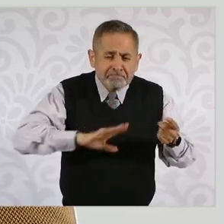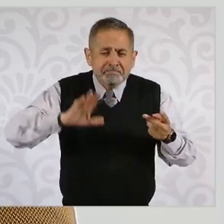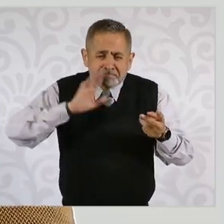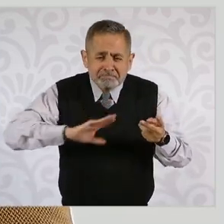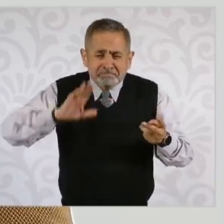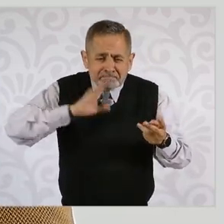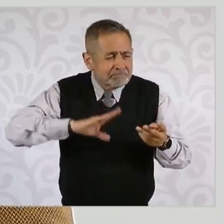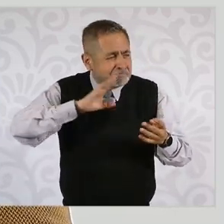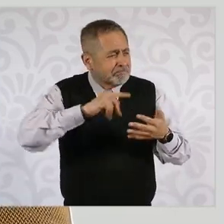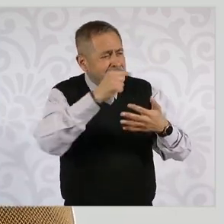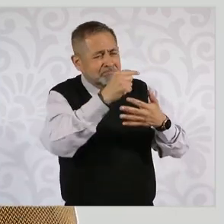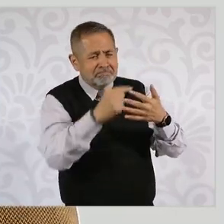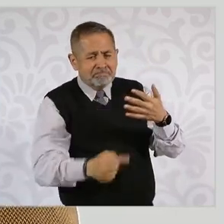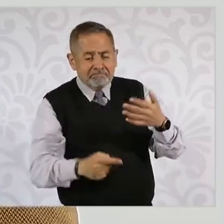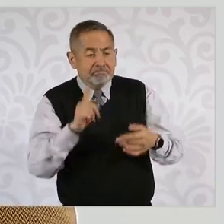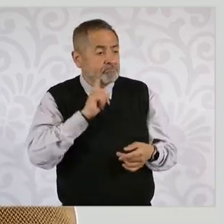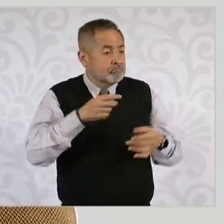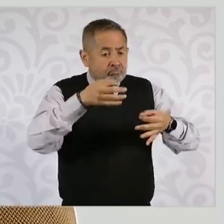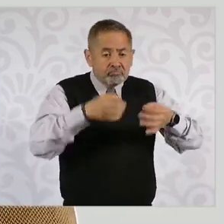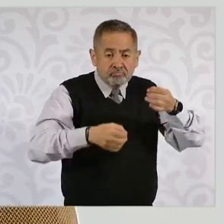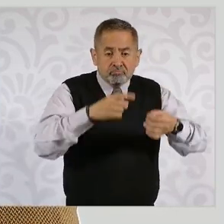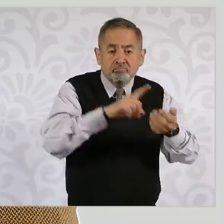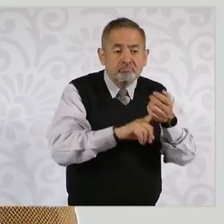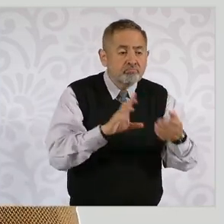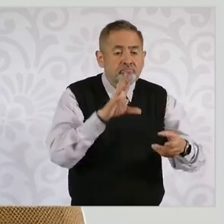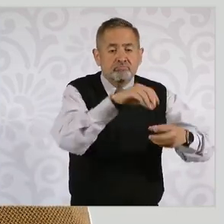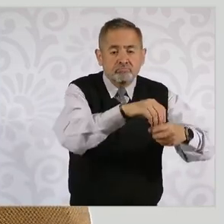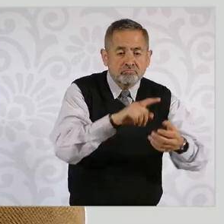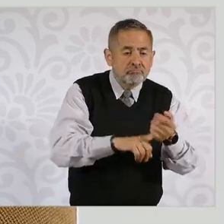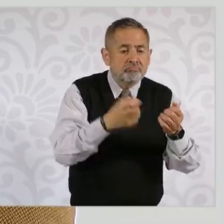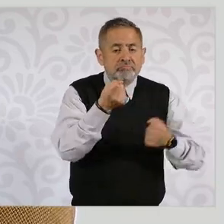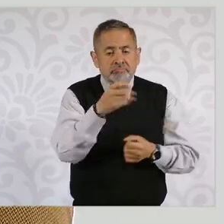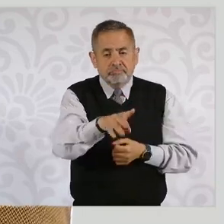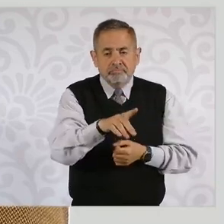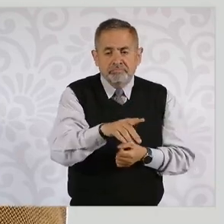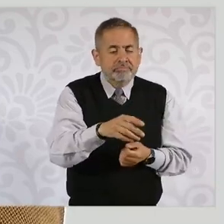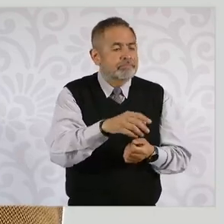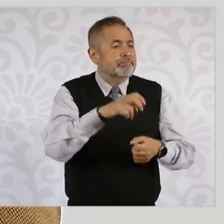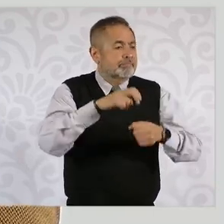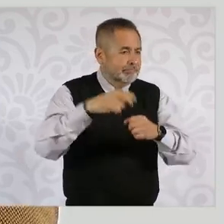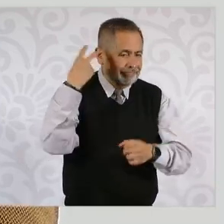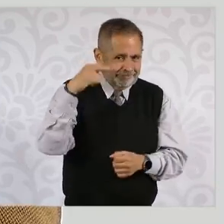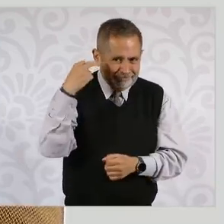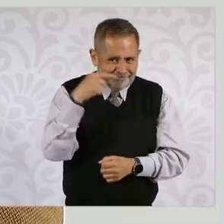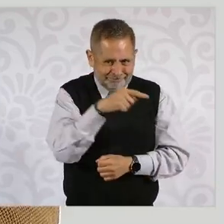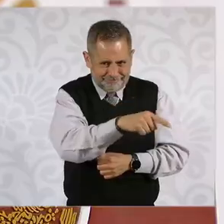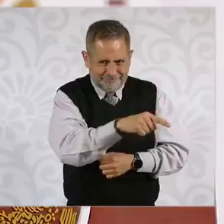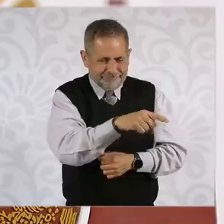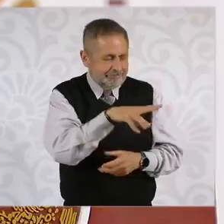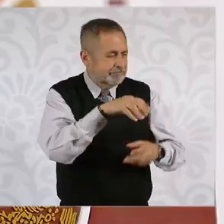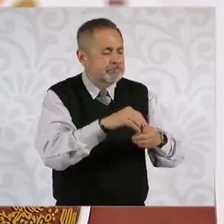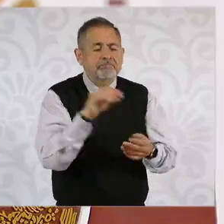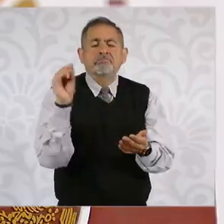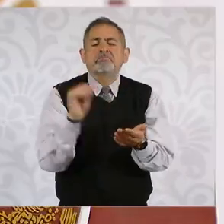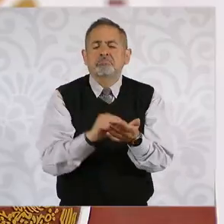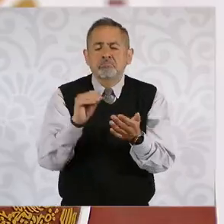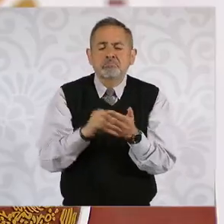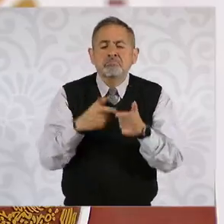esta jueza adscrita al juzgado décimo noveno al distrito en Cochacuacos, Veracruz, sigue